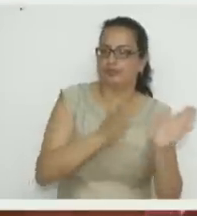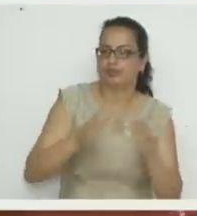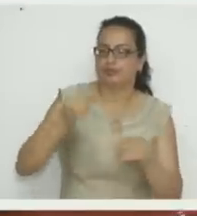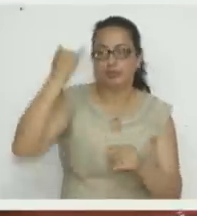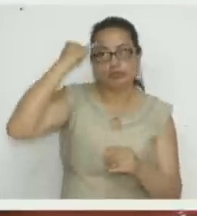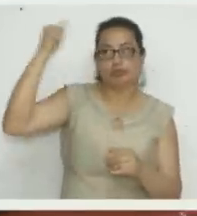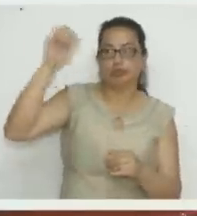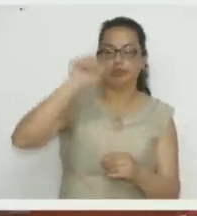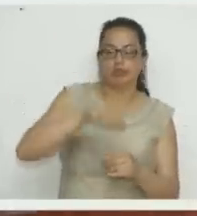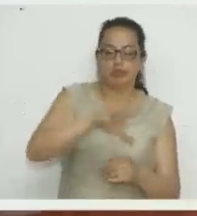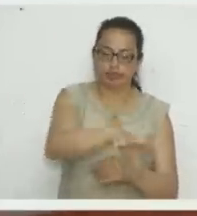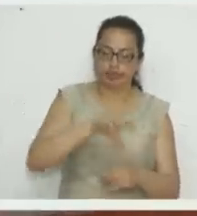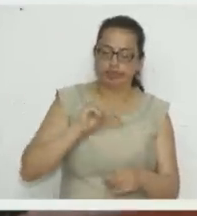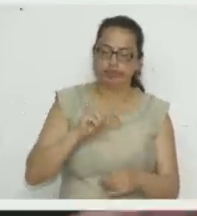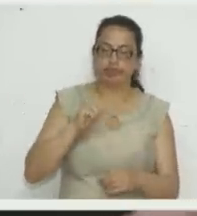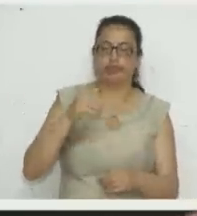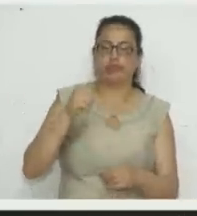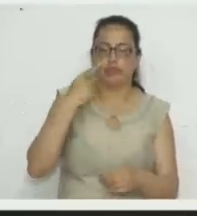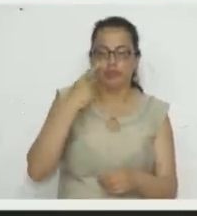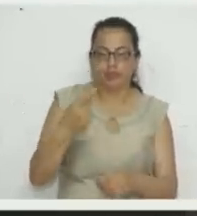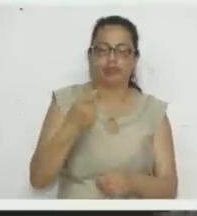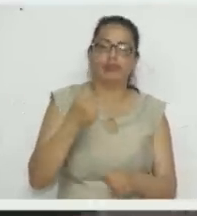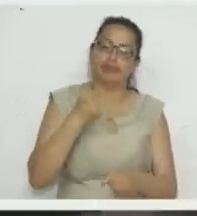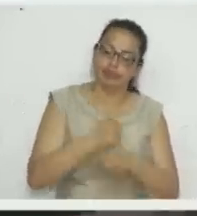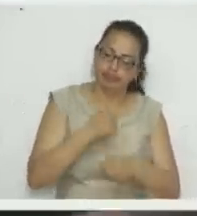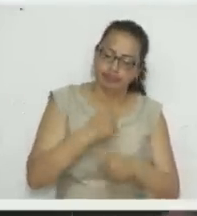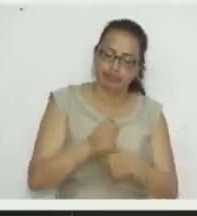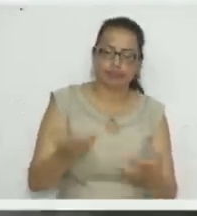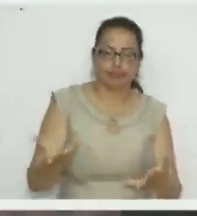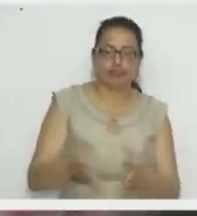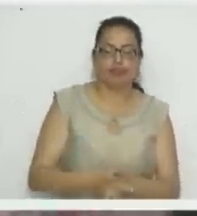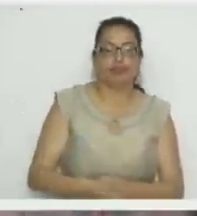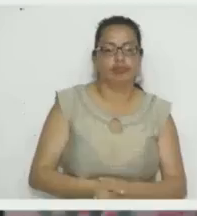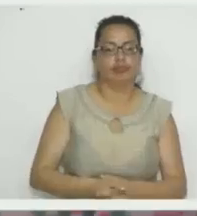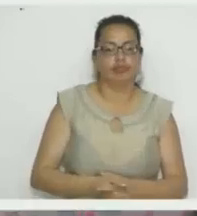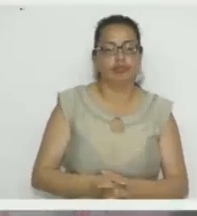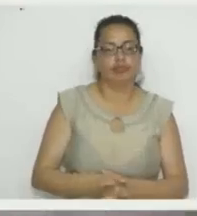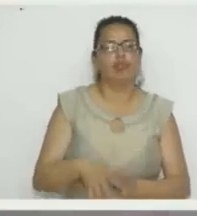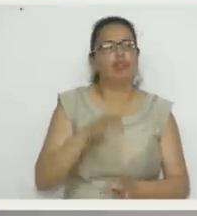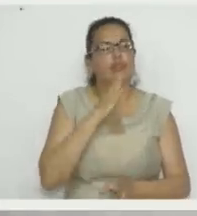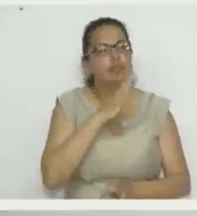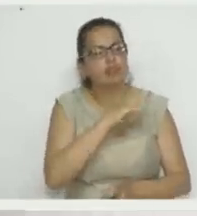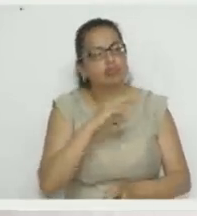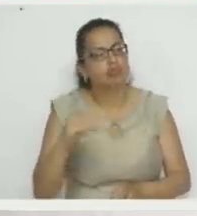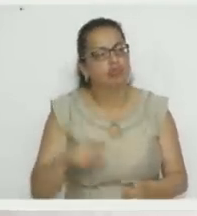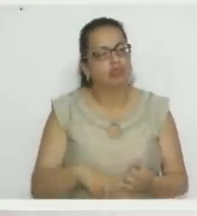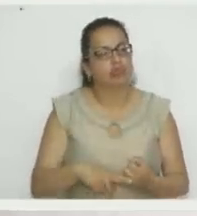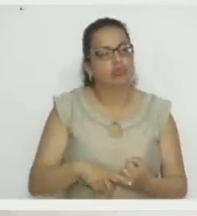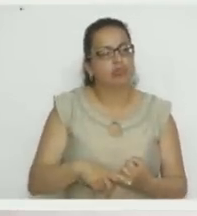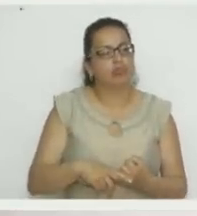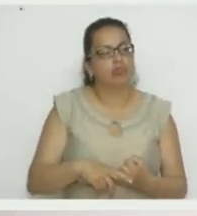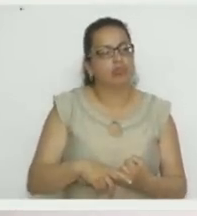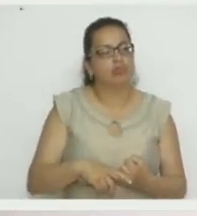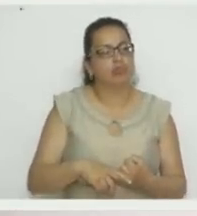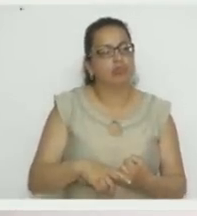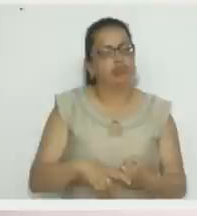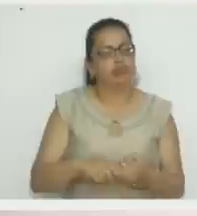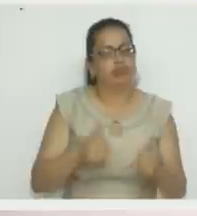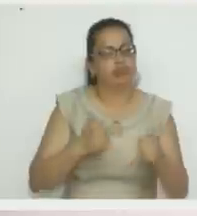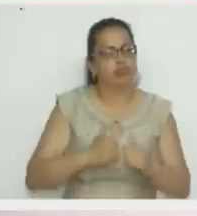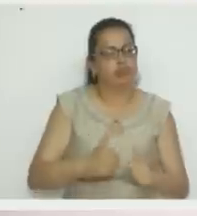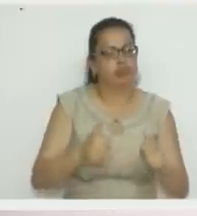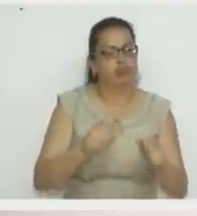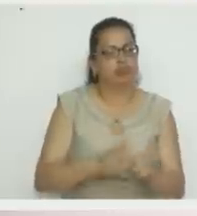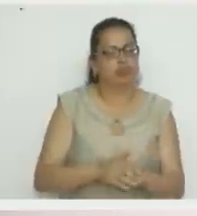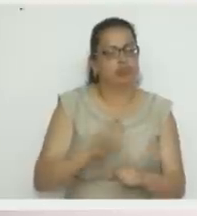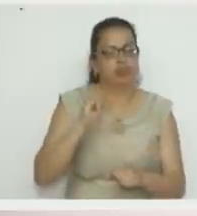para que ustedes las tomen y las aprovechen. Buenos días, ¿con quién hablamos? ¿Aló, buenos días? Sí, ¿con quién tengo el gusto de hablar? Sí, es un señor,